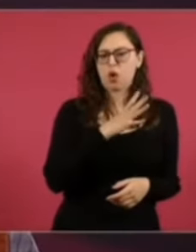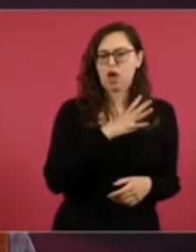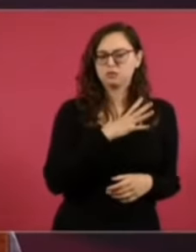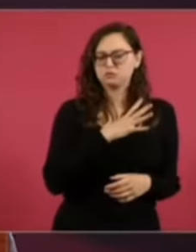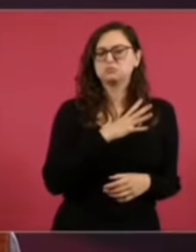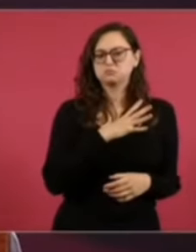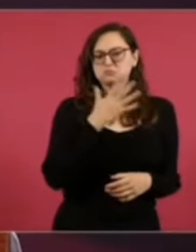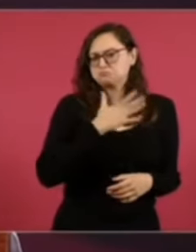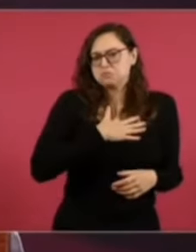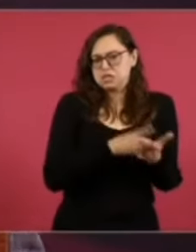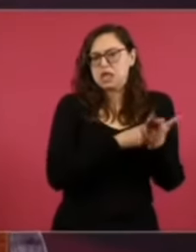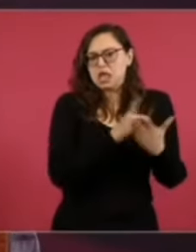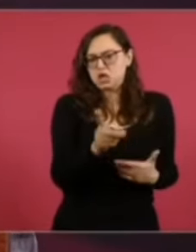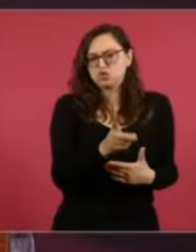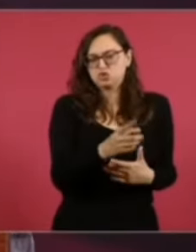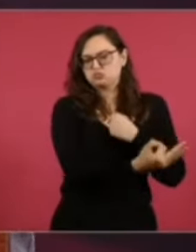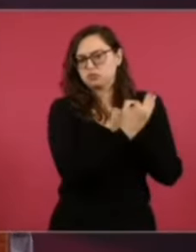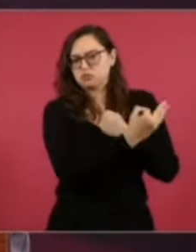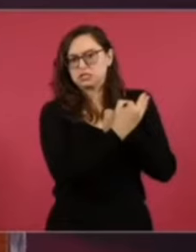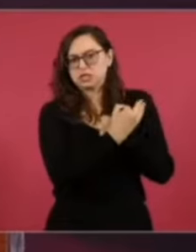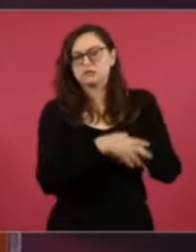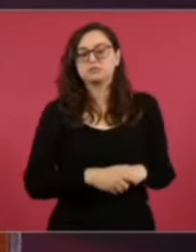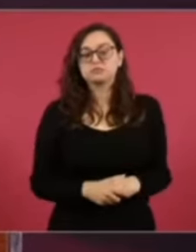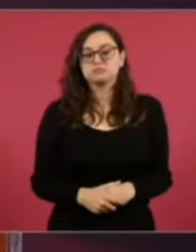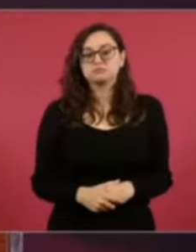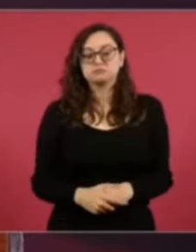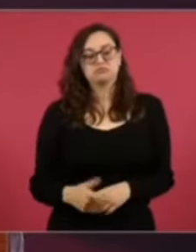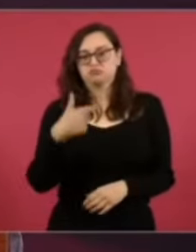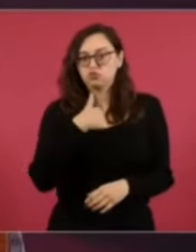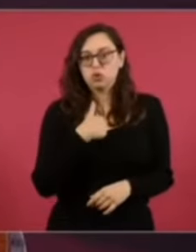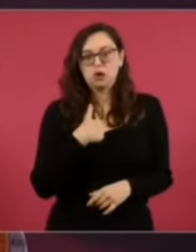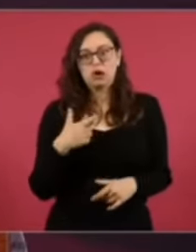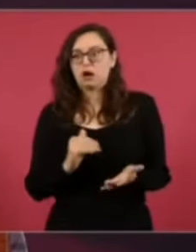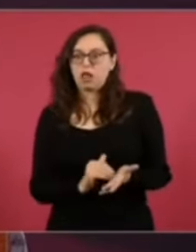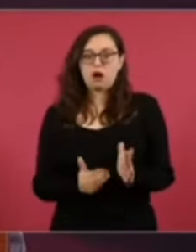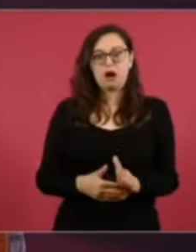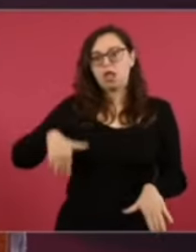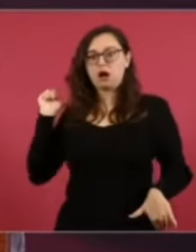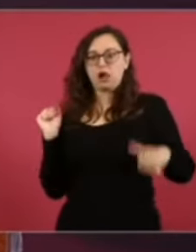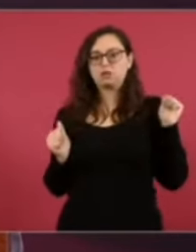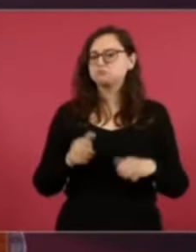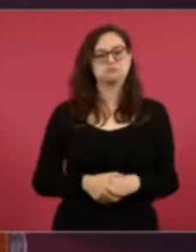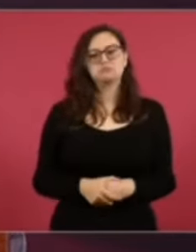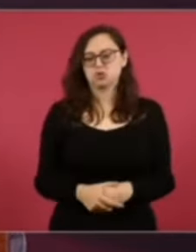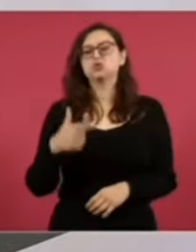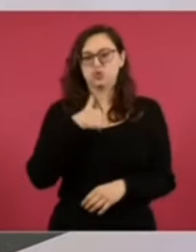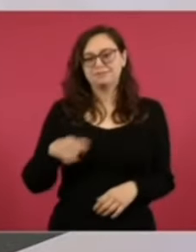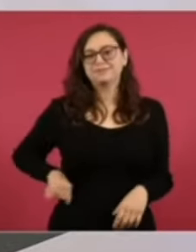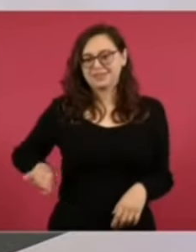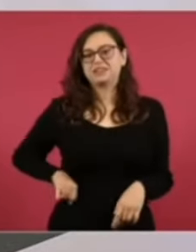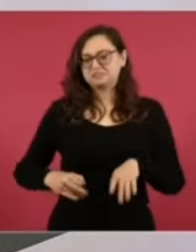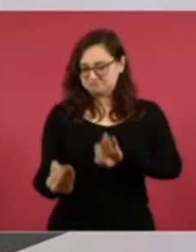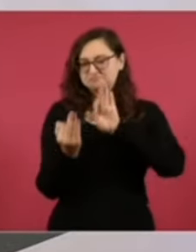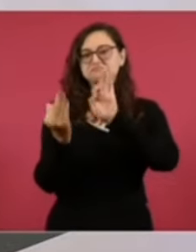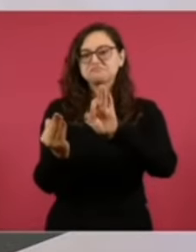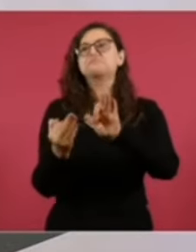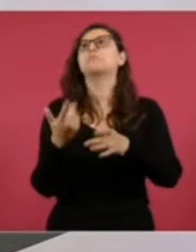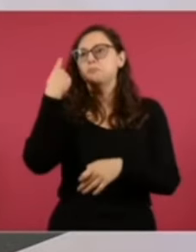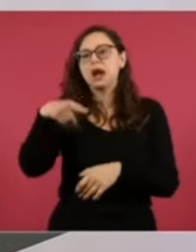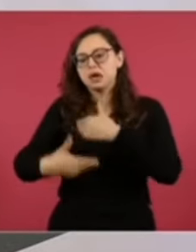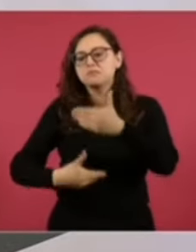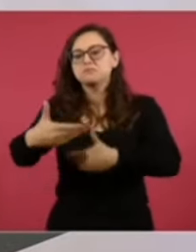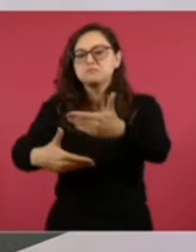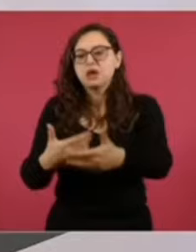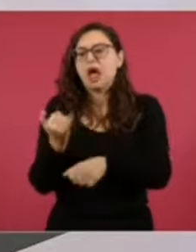realizar lo que a derecho corresponde en mi caso. Yo soy el primer interesado, créanmelo, yo soy el primer interesado en que se conozca la verdad. Entonces, pues, esperaremos a esas